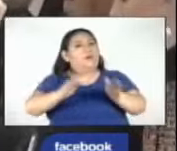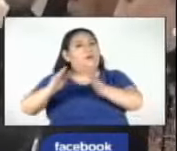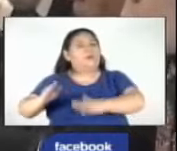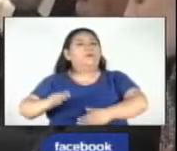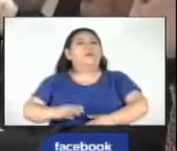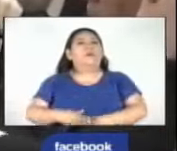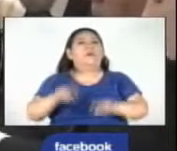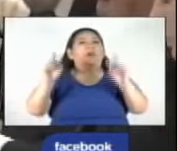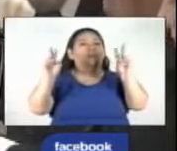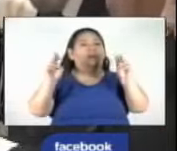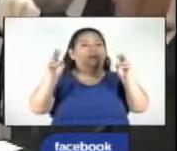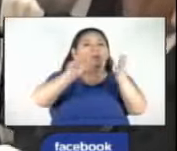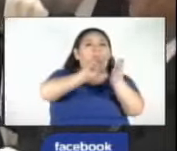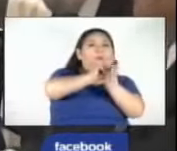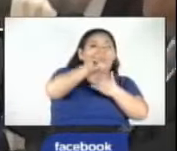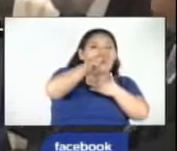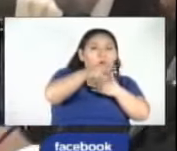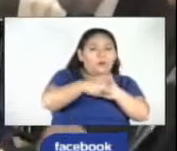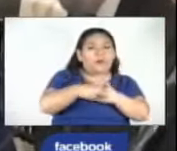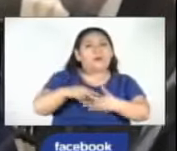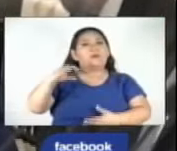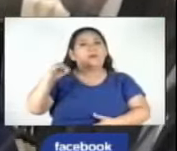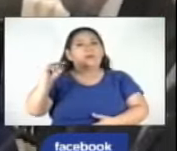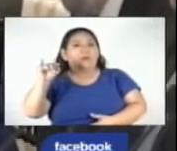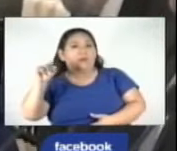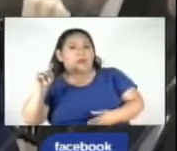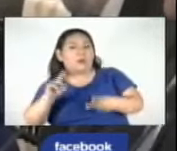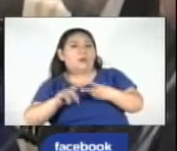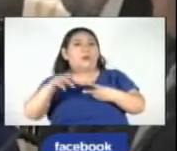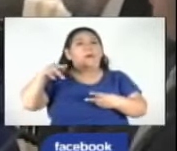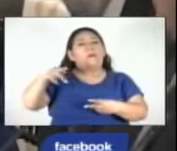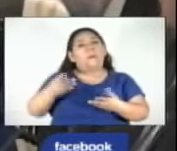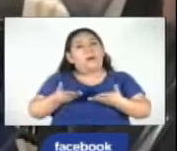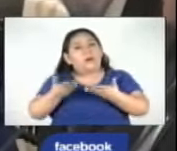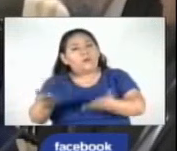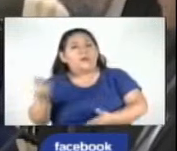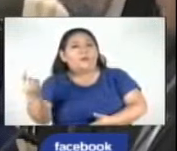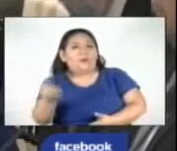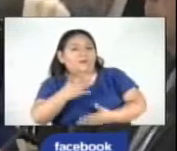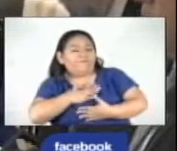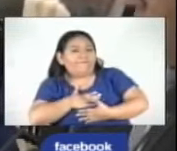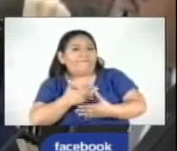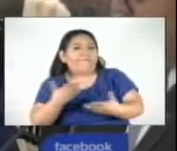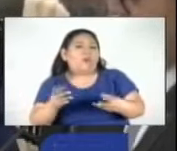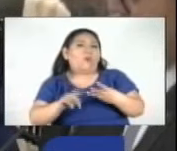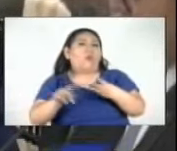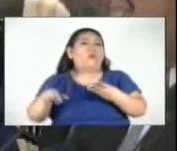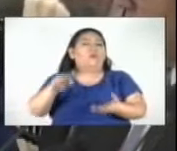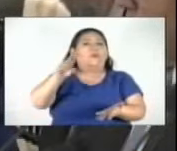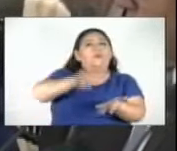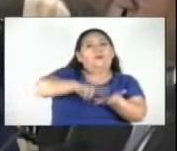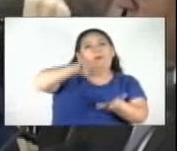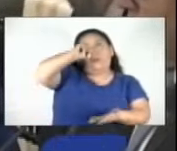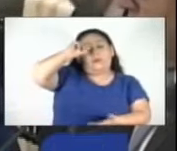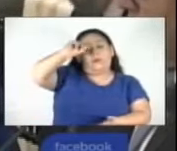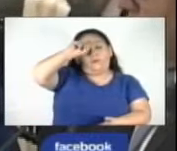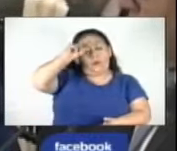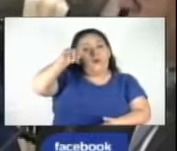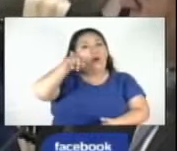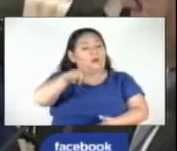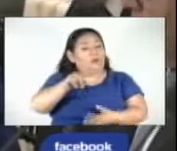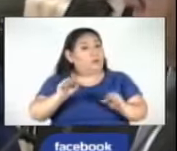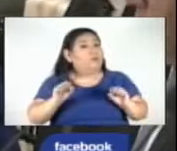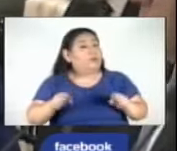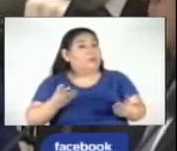regular bajo los programas como el CBP-1, el Parol Humanitario y sobre todo las visas de trabajo que siguen